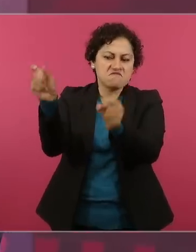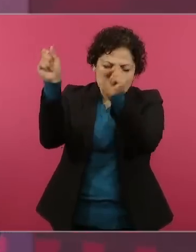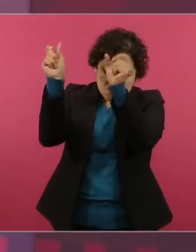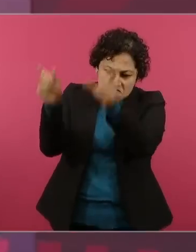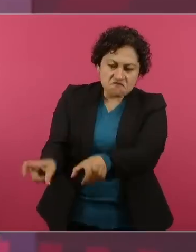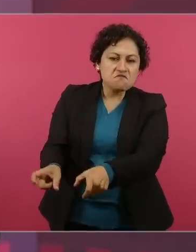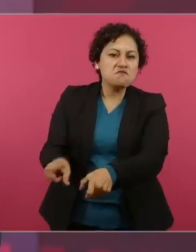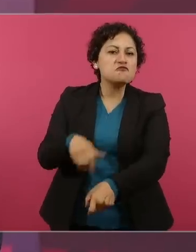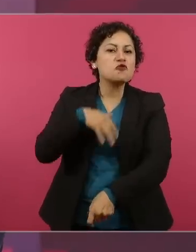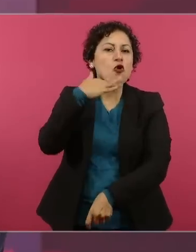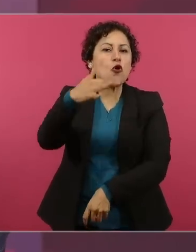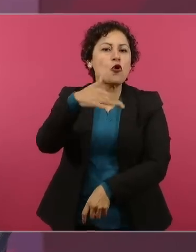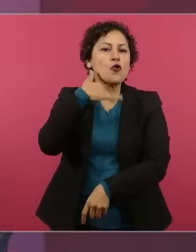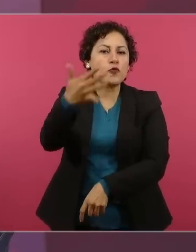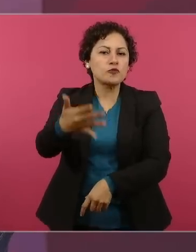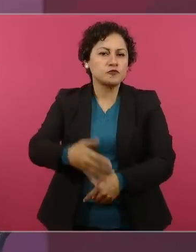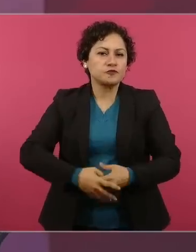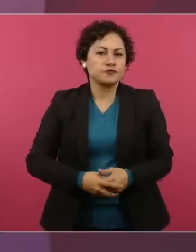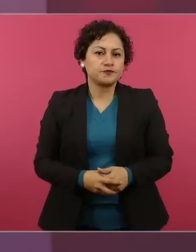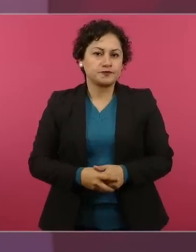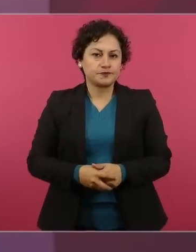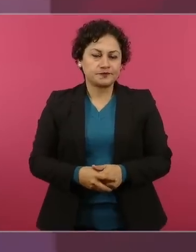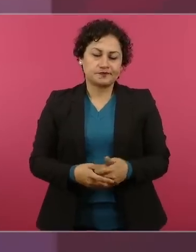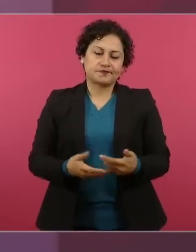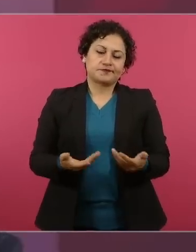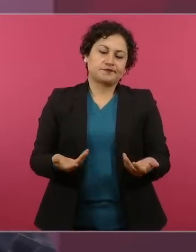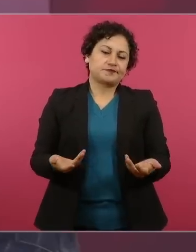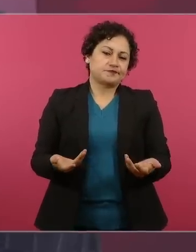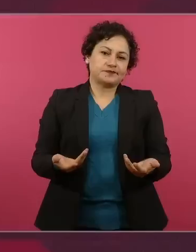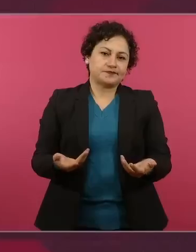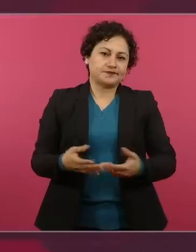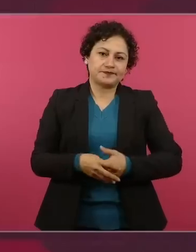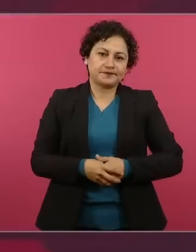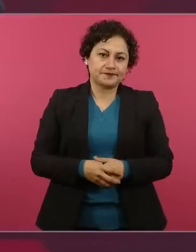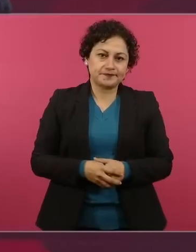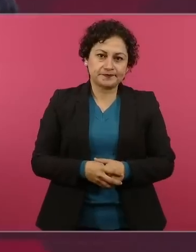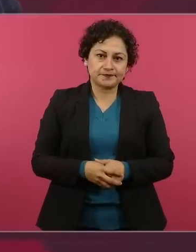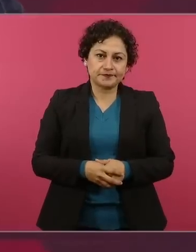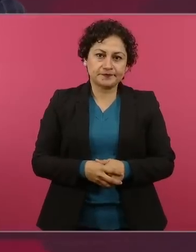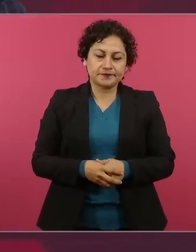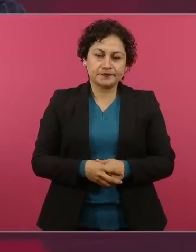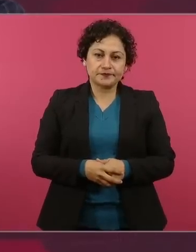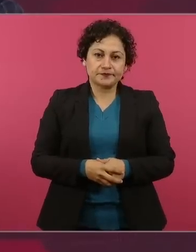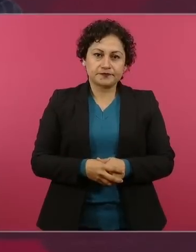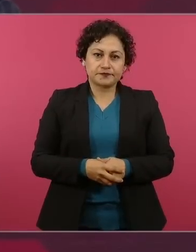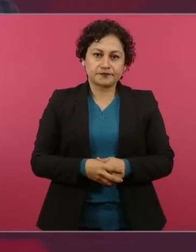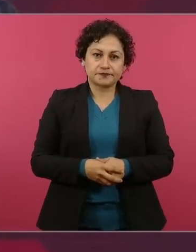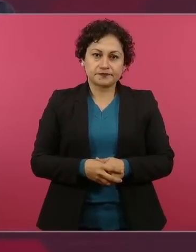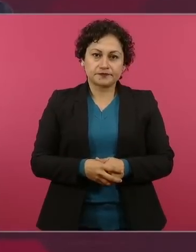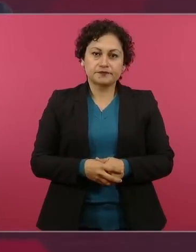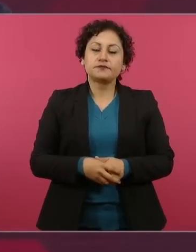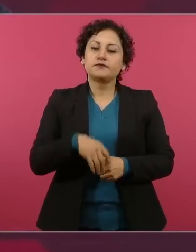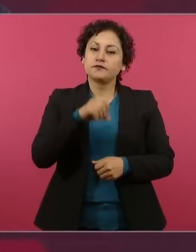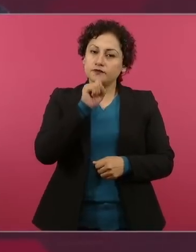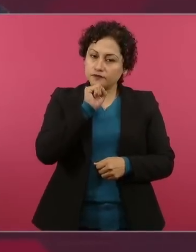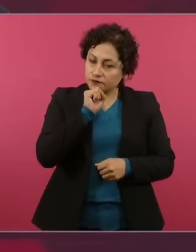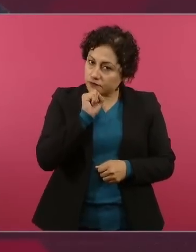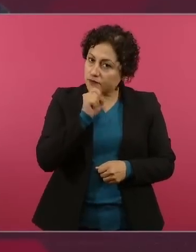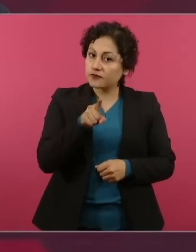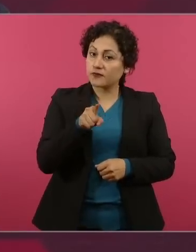y desde luego los representantes